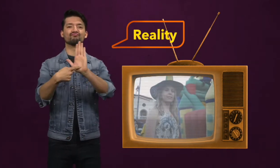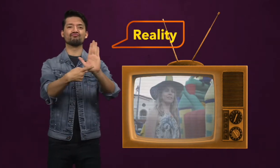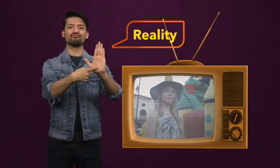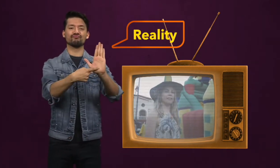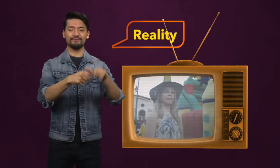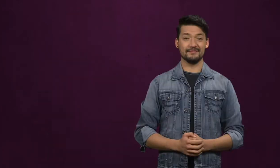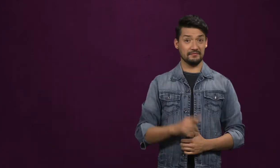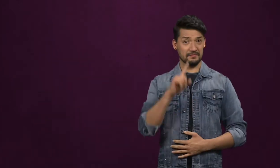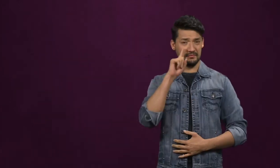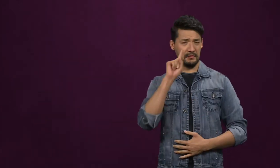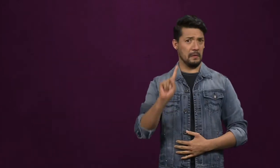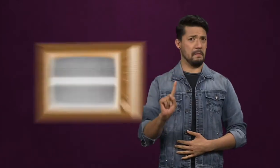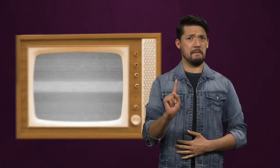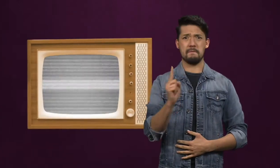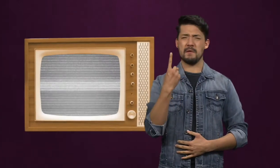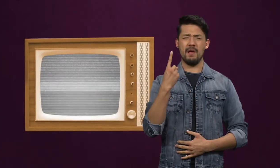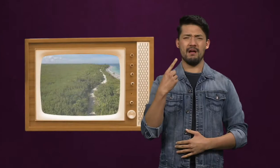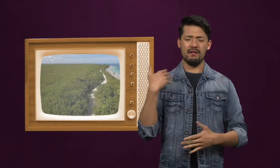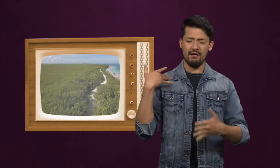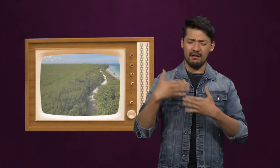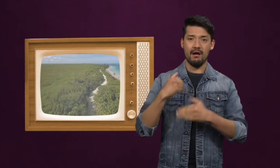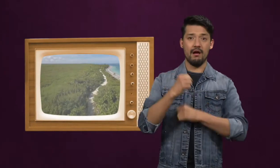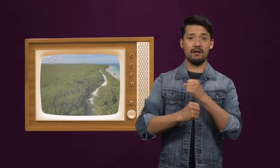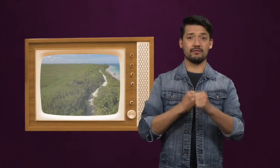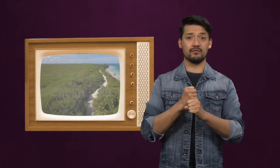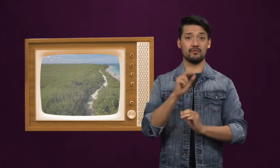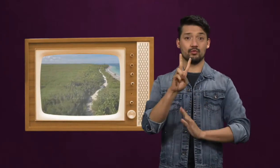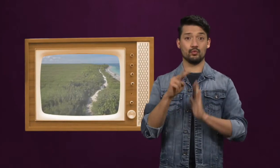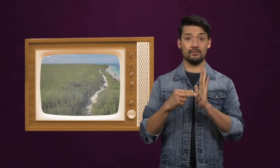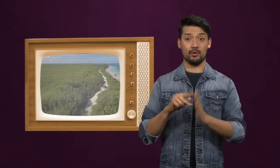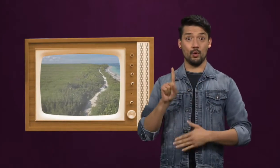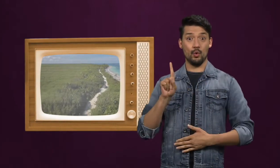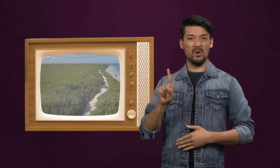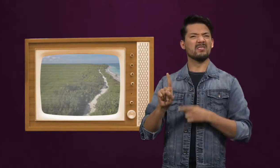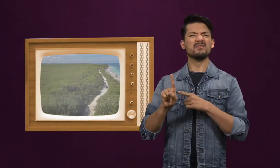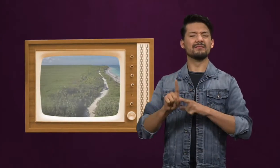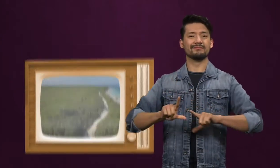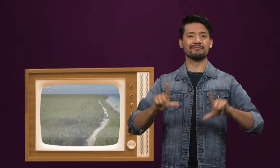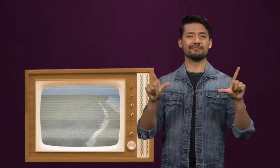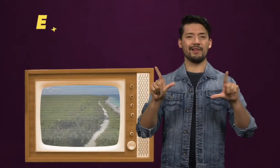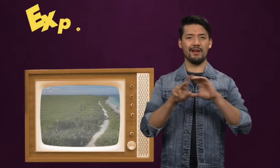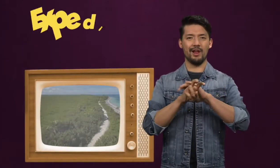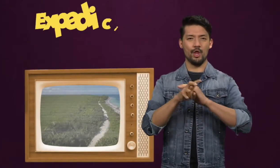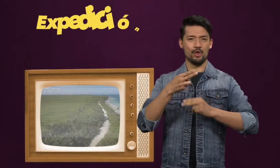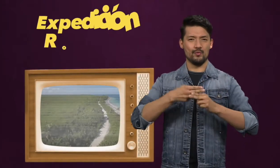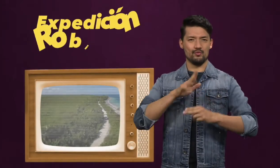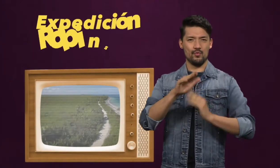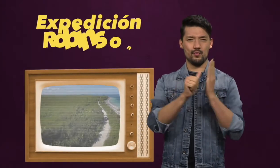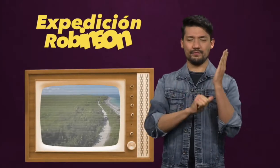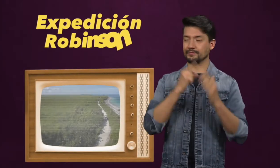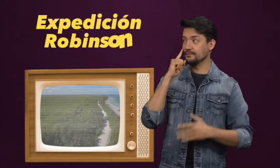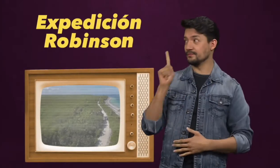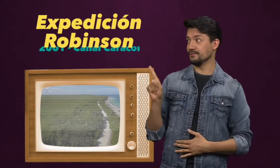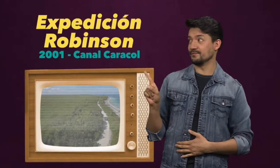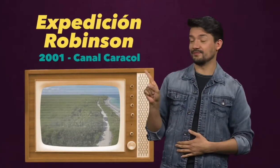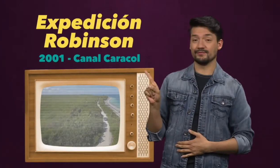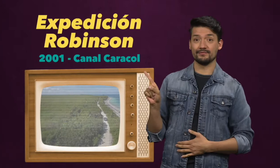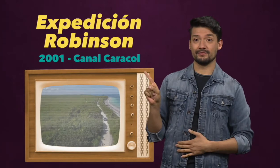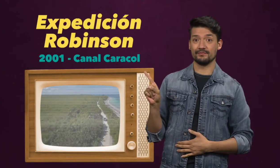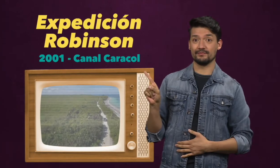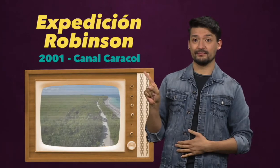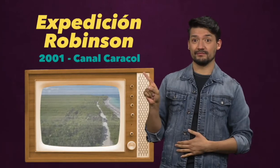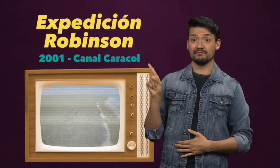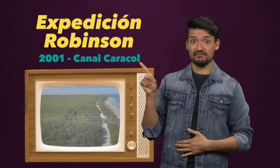a la pantalla. Iniciamos con nuestra lista contándoles que todo empezó con Expedición Robinson en el año